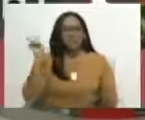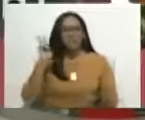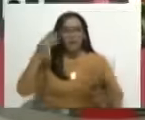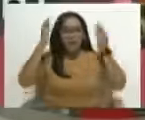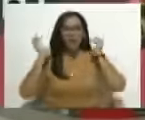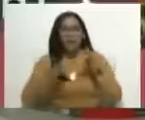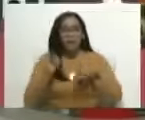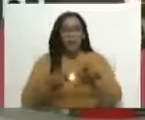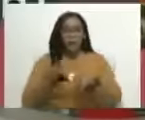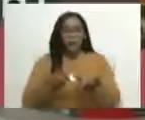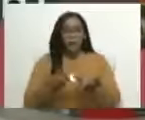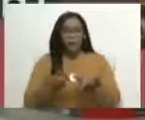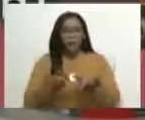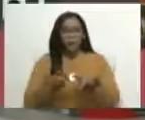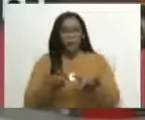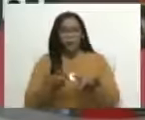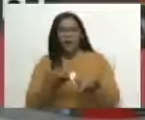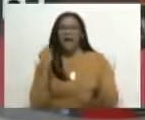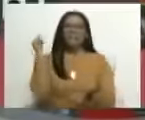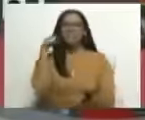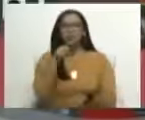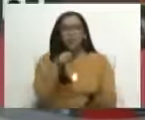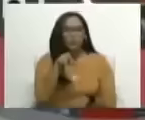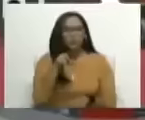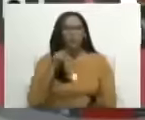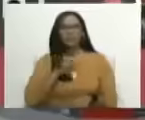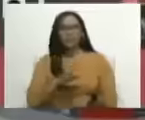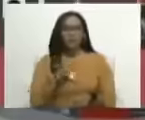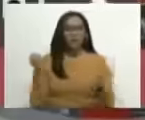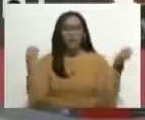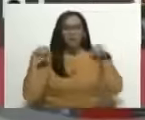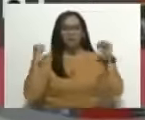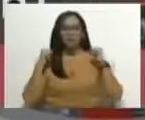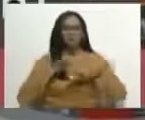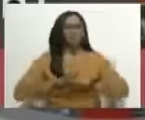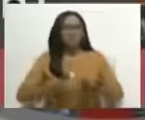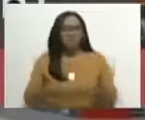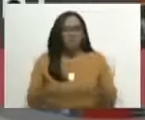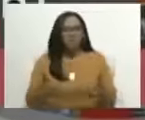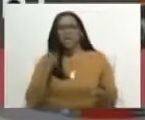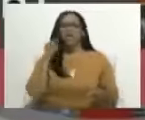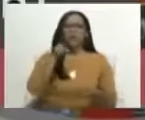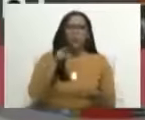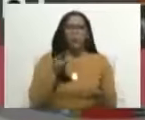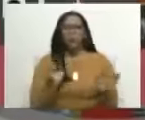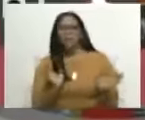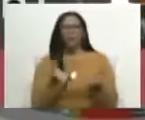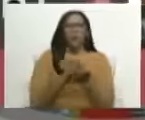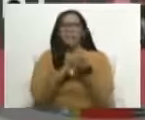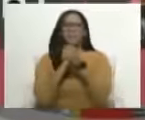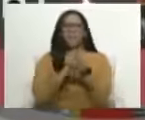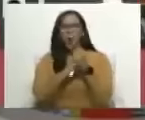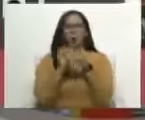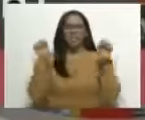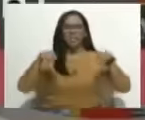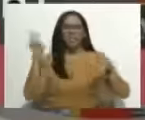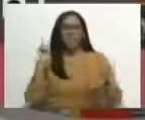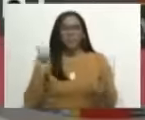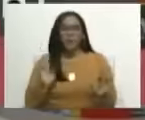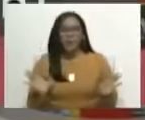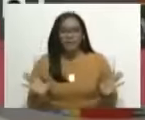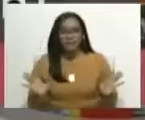Almagro. Así tú estés a sueldo de la Exxon Móvil. Tú y tus amigotes y amigotas acá en Venezuela,